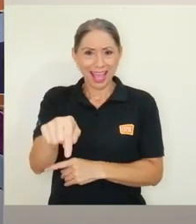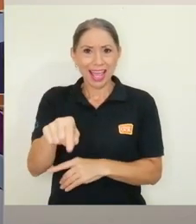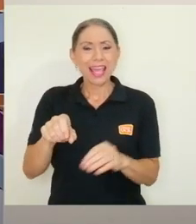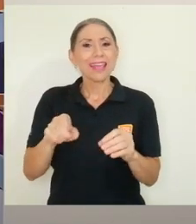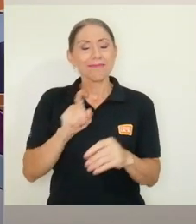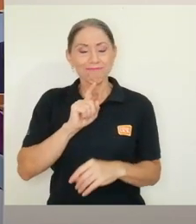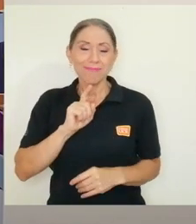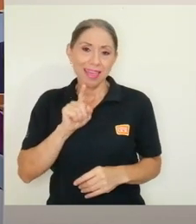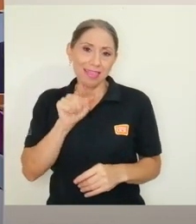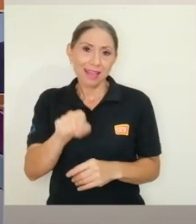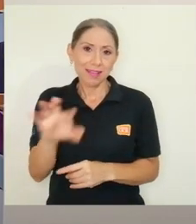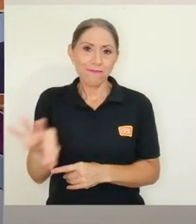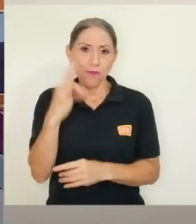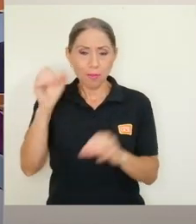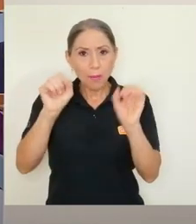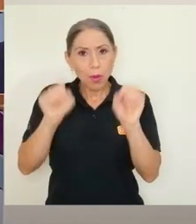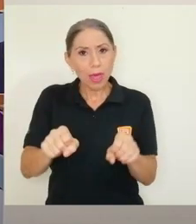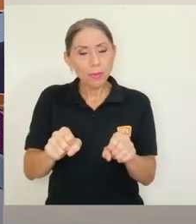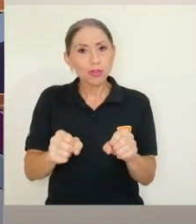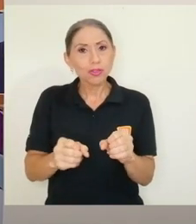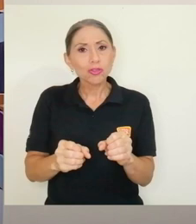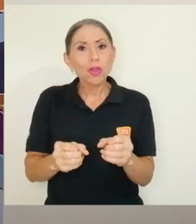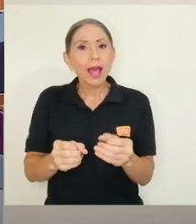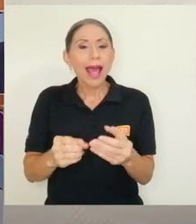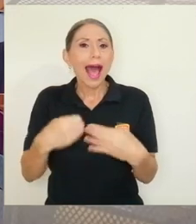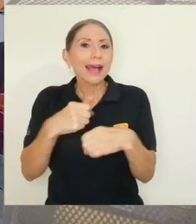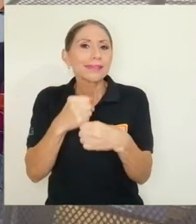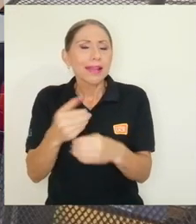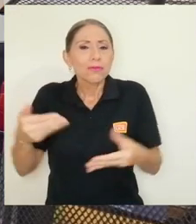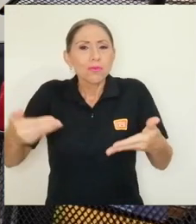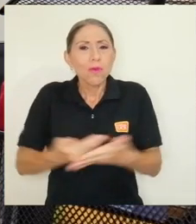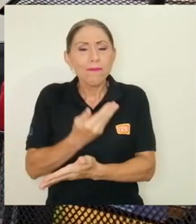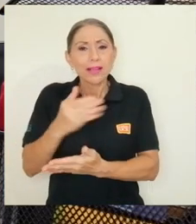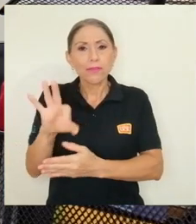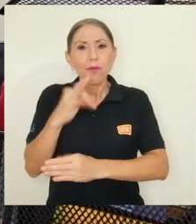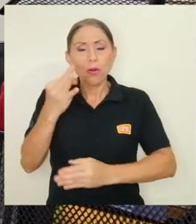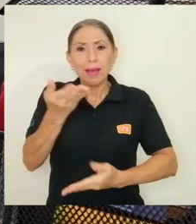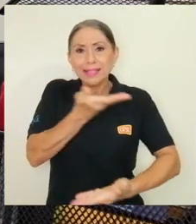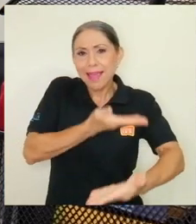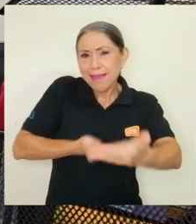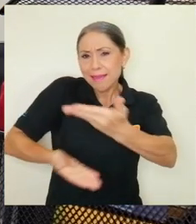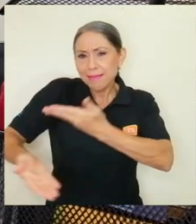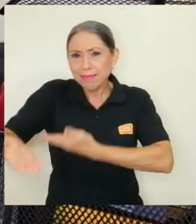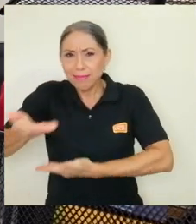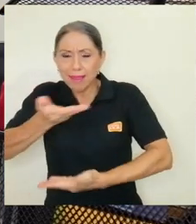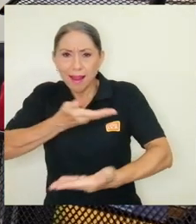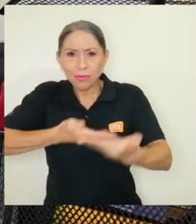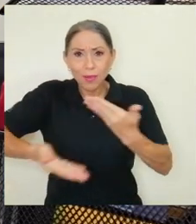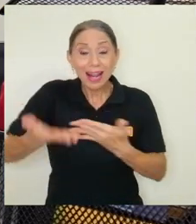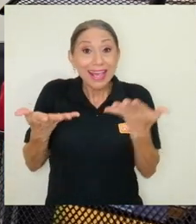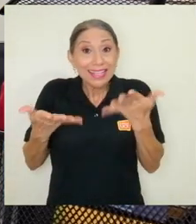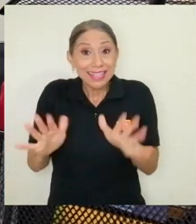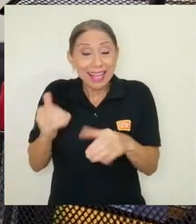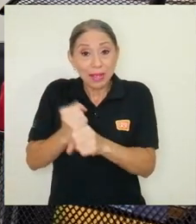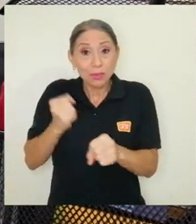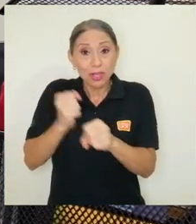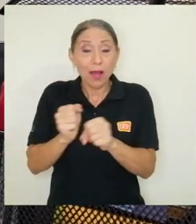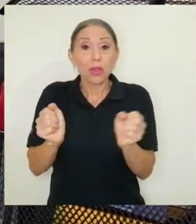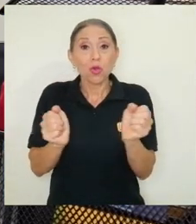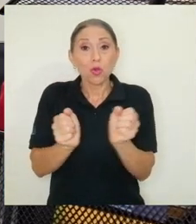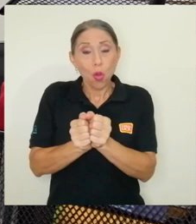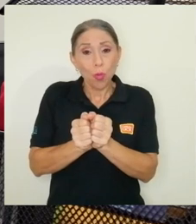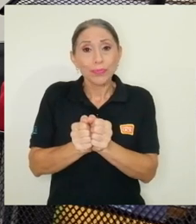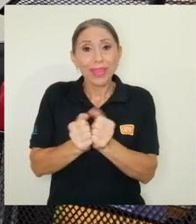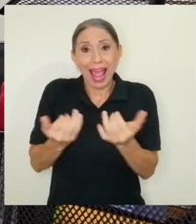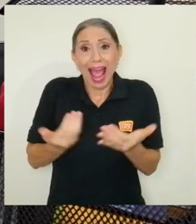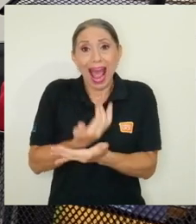generamos en realidad nuevas formas de interactuar. Estamos trabajando ya sobre una actualización de la